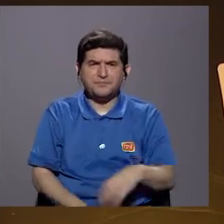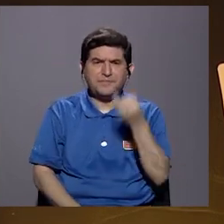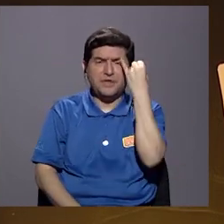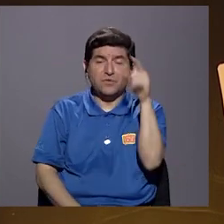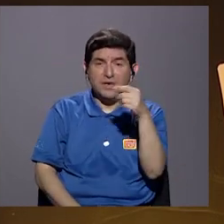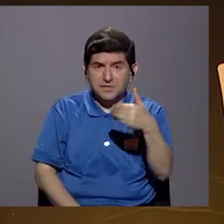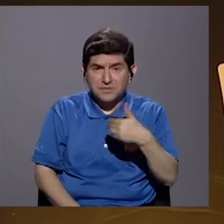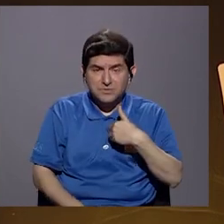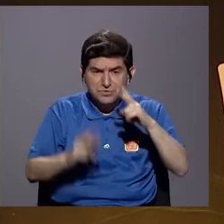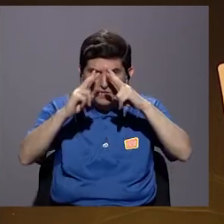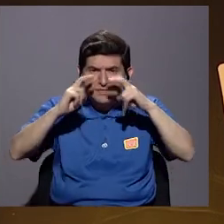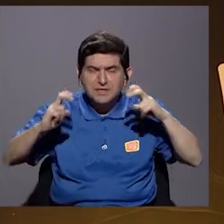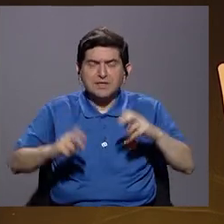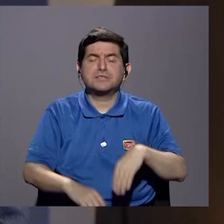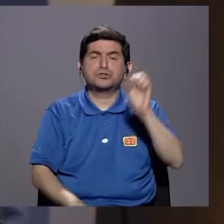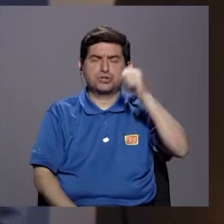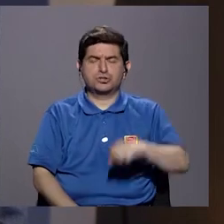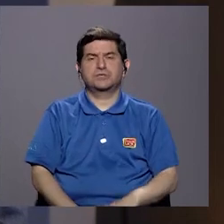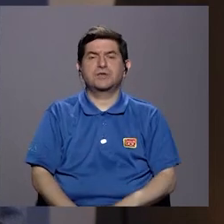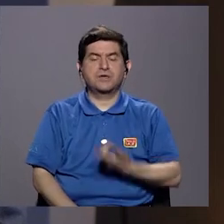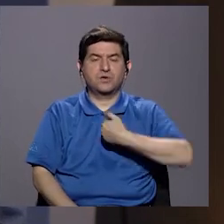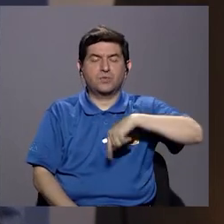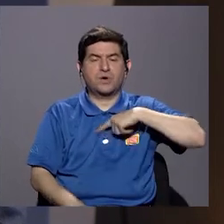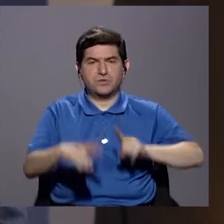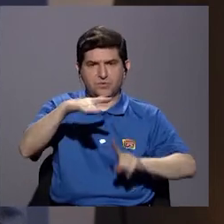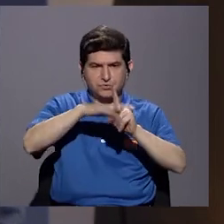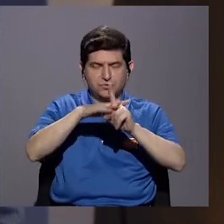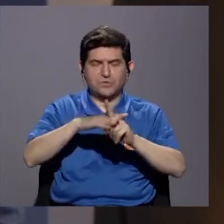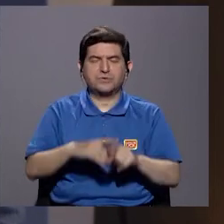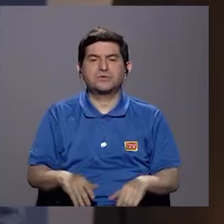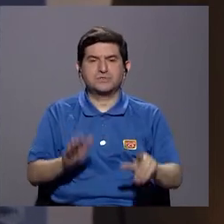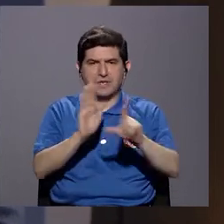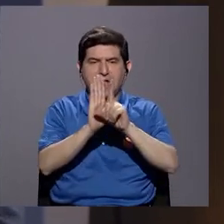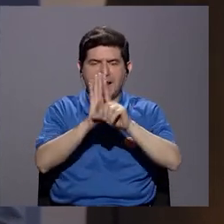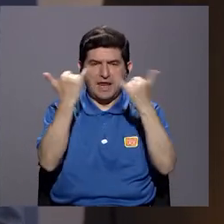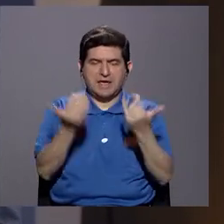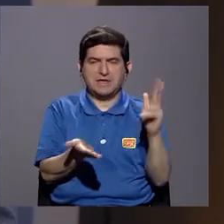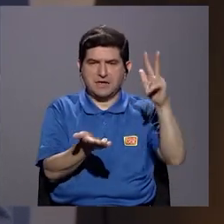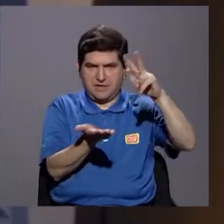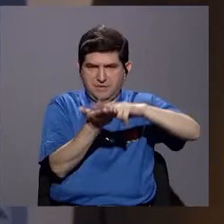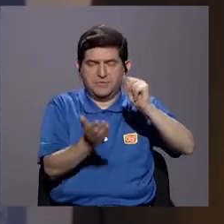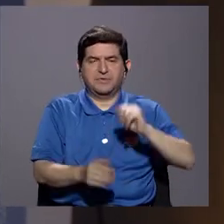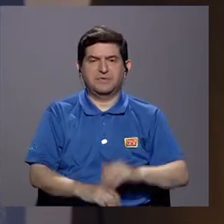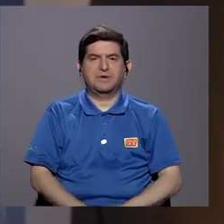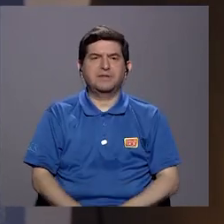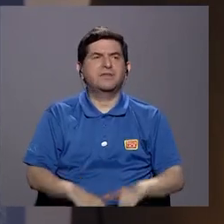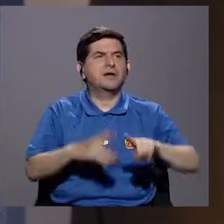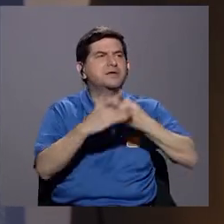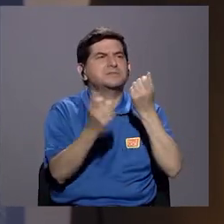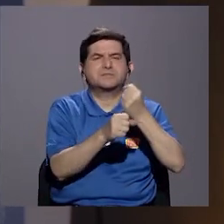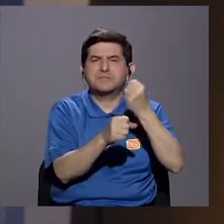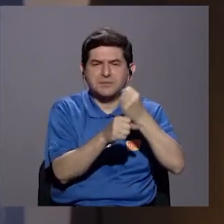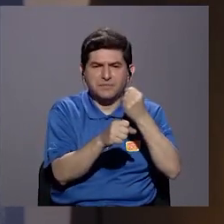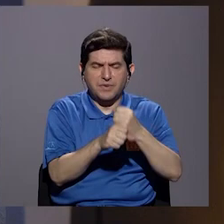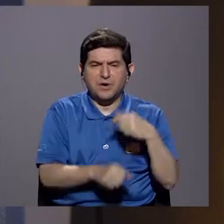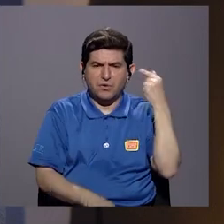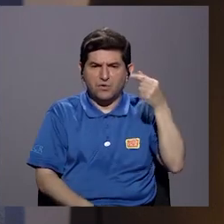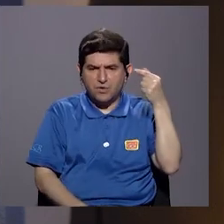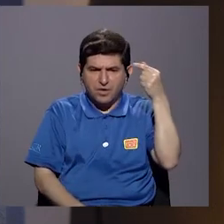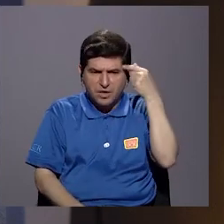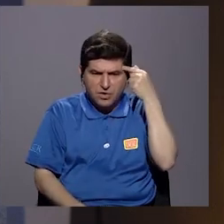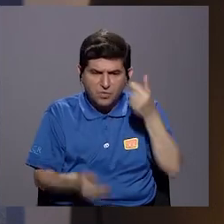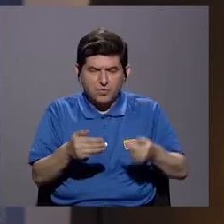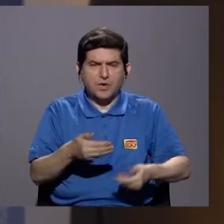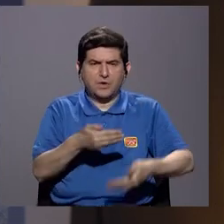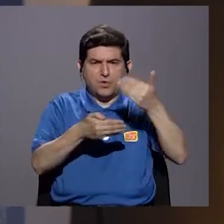esa dirección que usted viene analizando. Sí, la ley de cuando nosotros llegamos, ya esa ley estaba aprobada. Se empezó a trabajar desde la